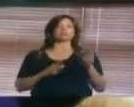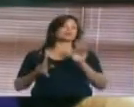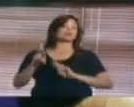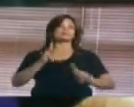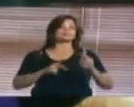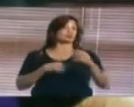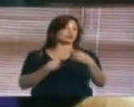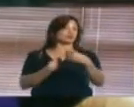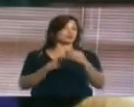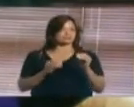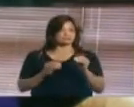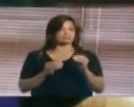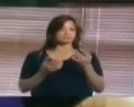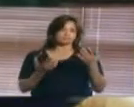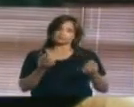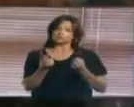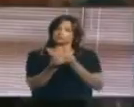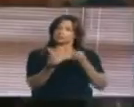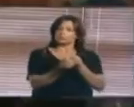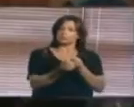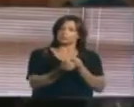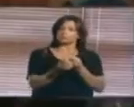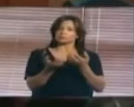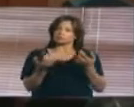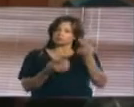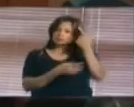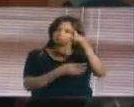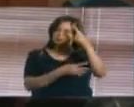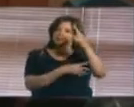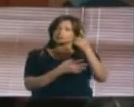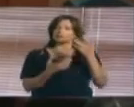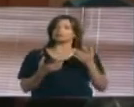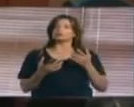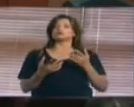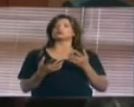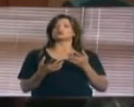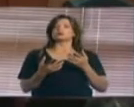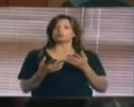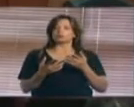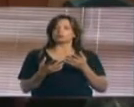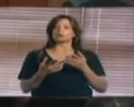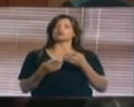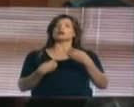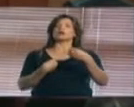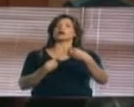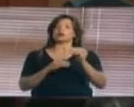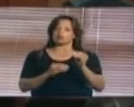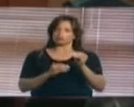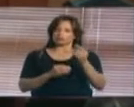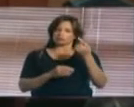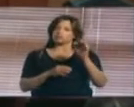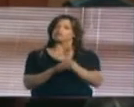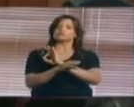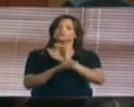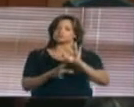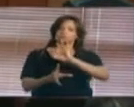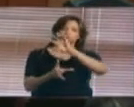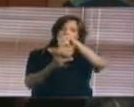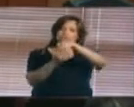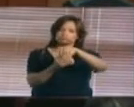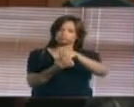administrativo el apoyo para que la justicia administrativa funcionara